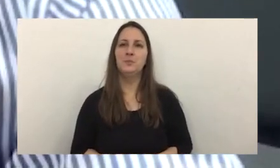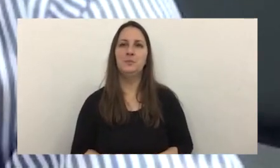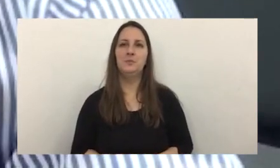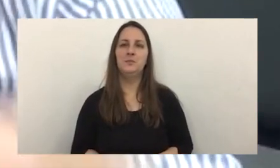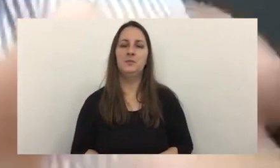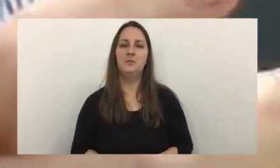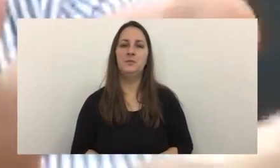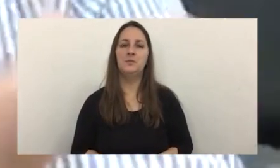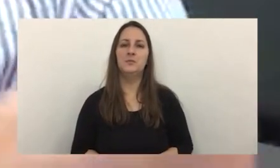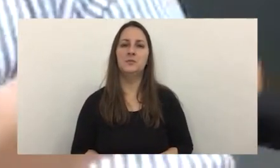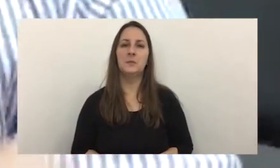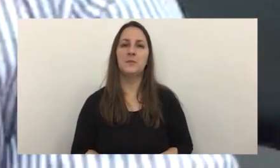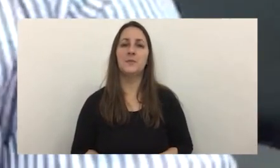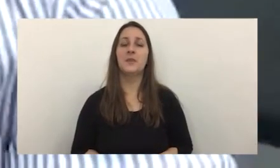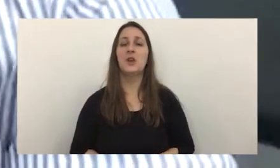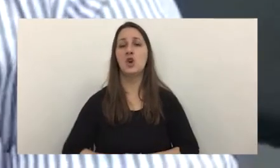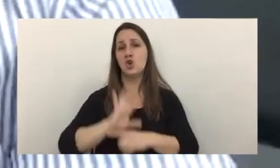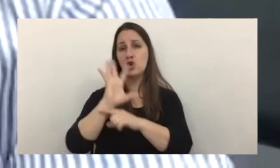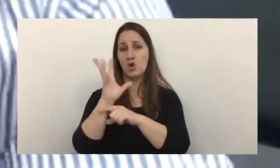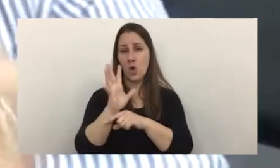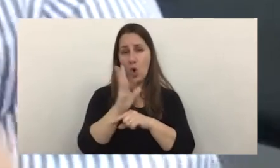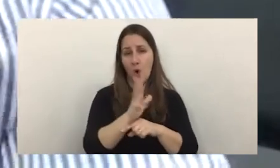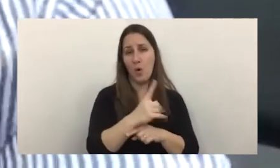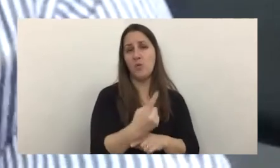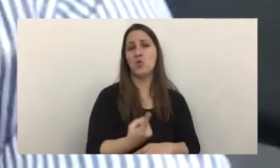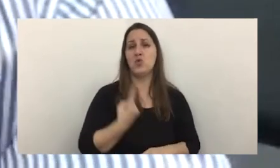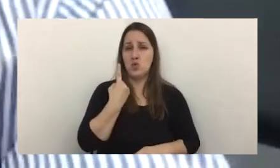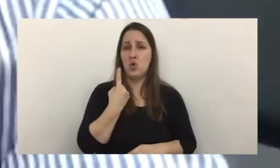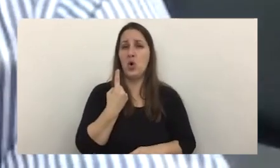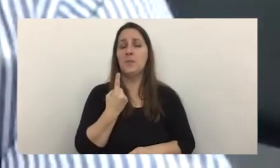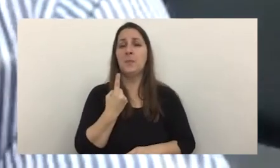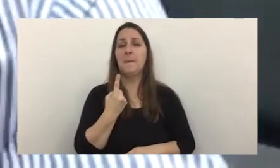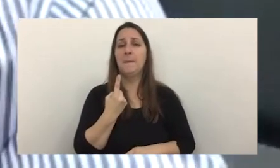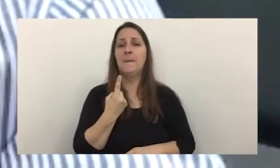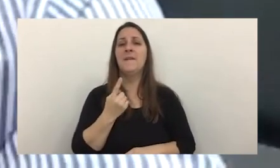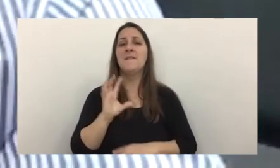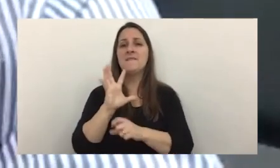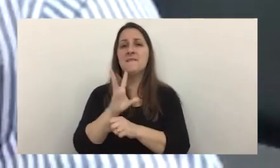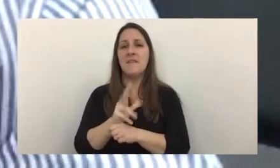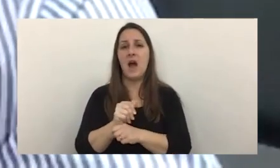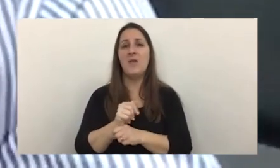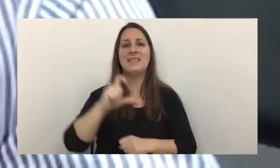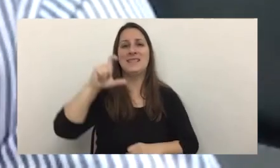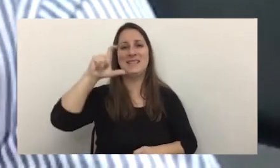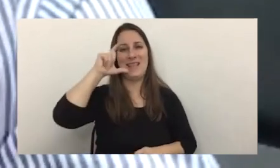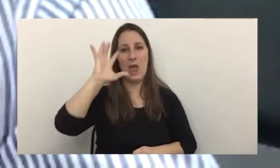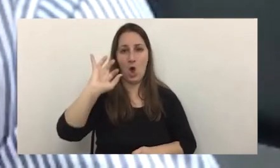uno de los delitos que puede ejemplificar esto es lo que llamamos el fraude del CEO